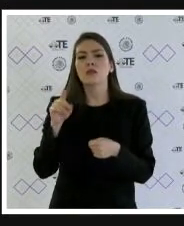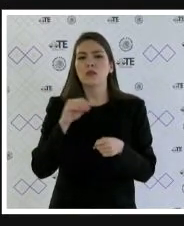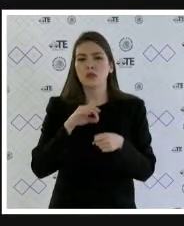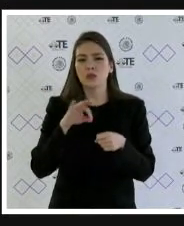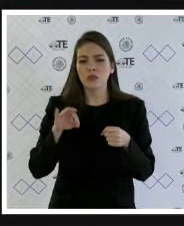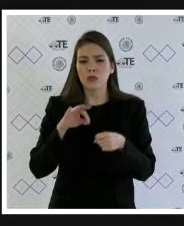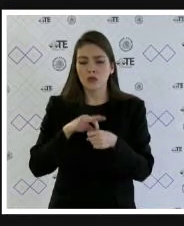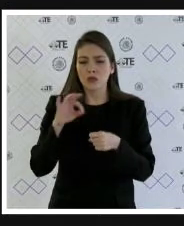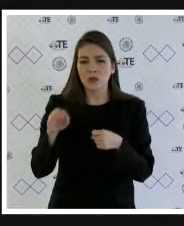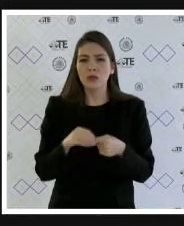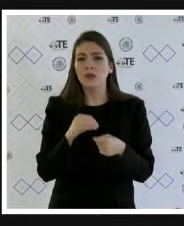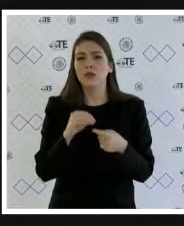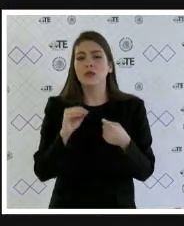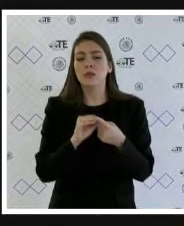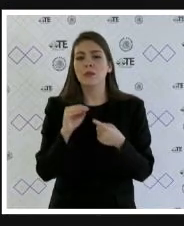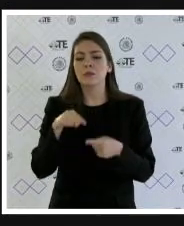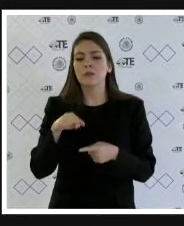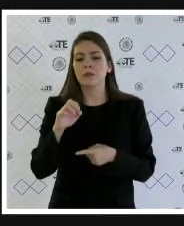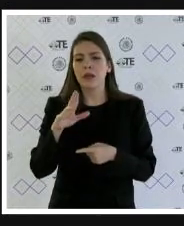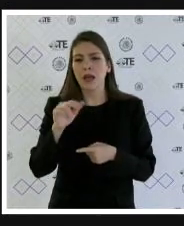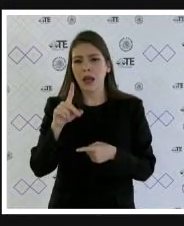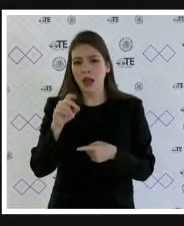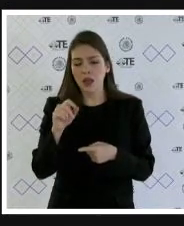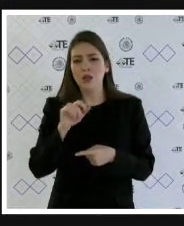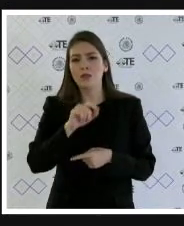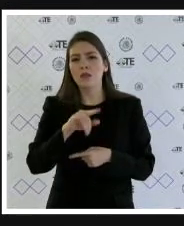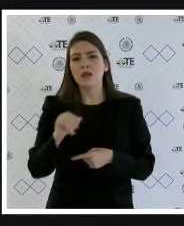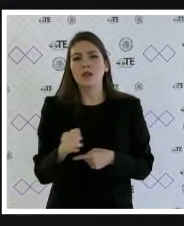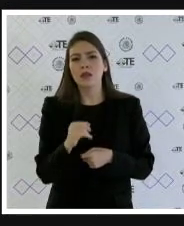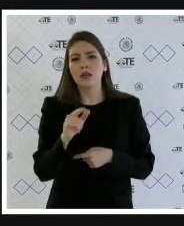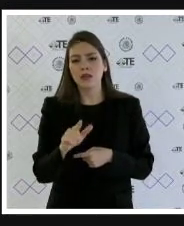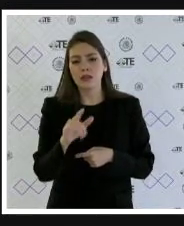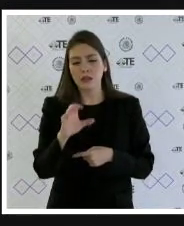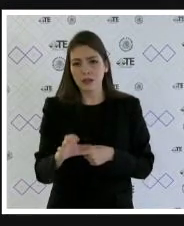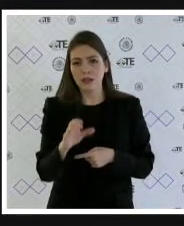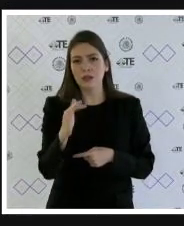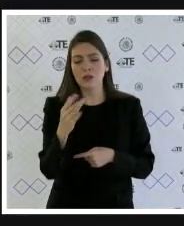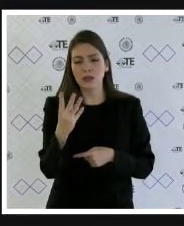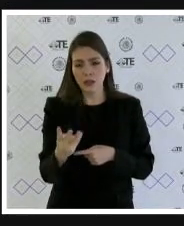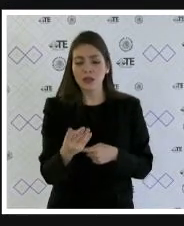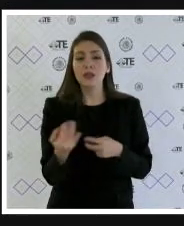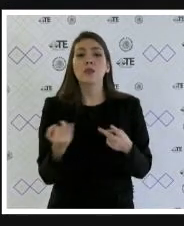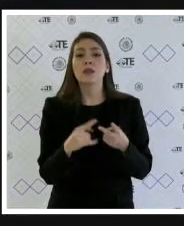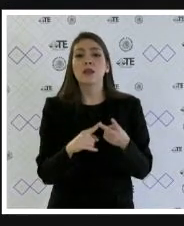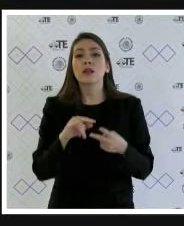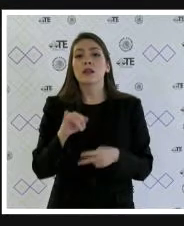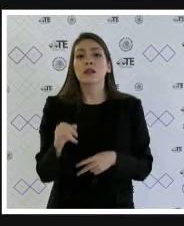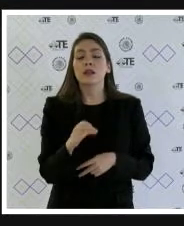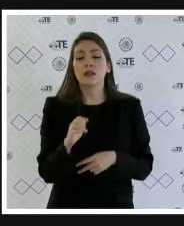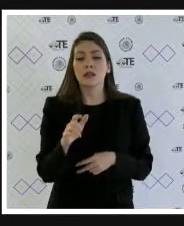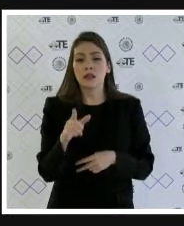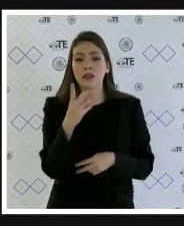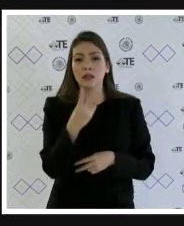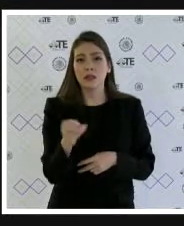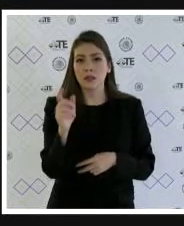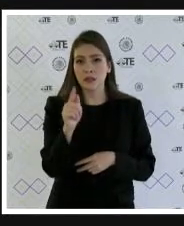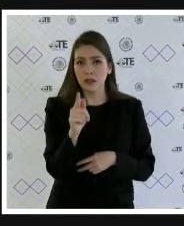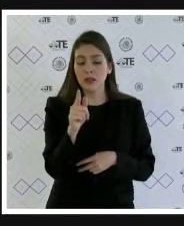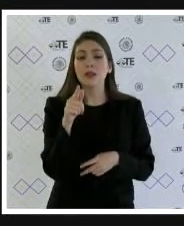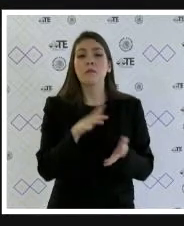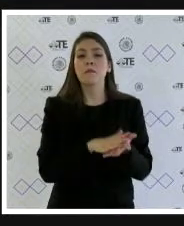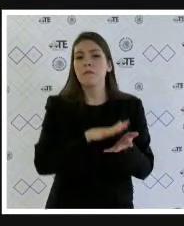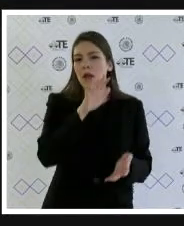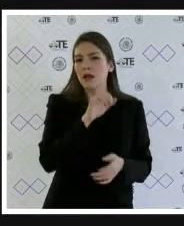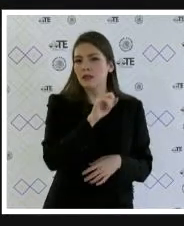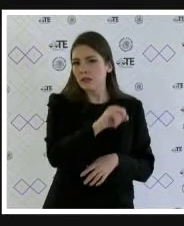artista mercador ramírez en el jls cincuenta y tres así en el juicio electoral trescientos setenta ha sido aprobado por mayoría de cuatro